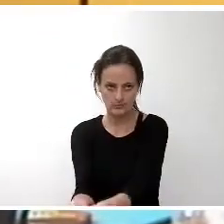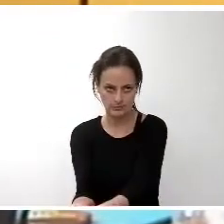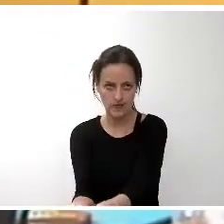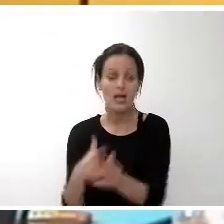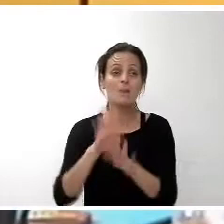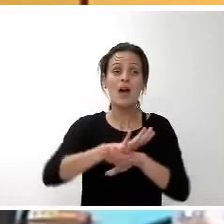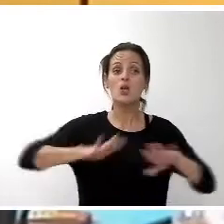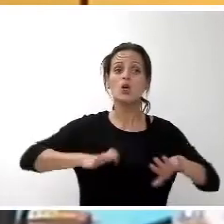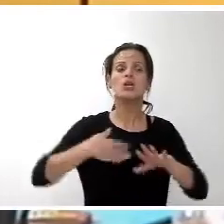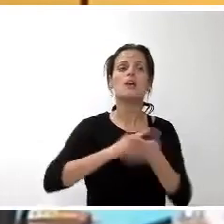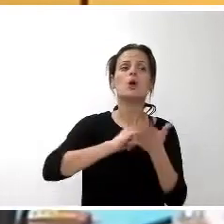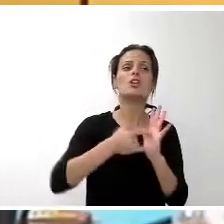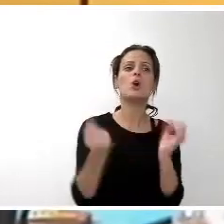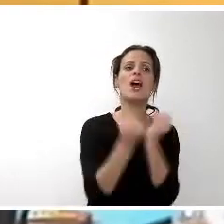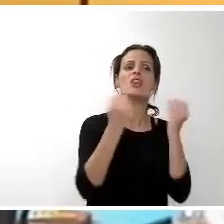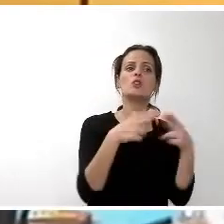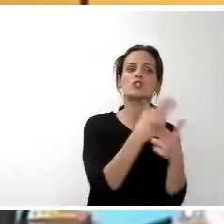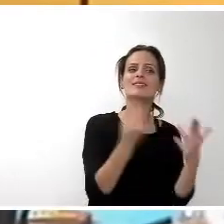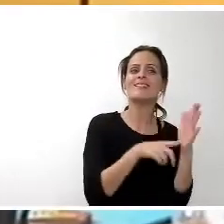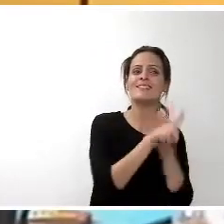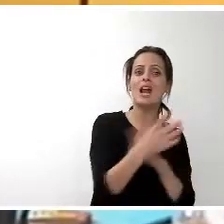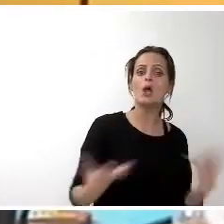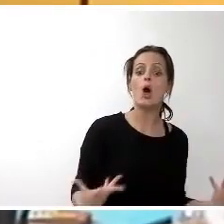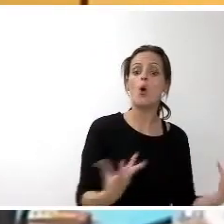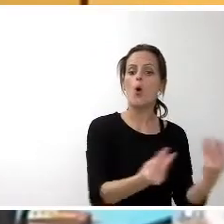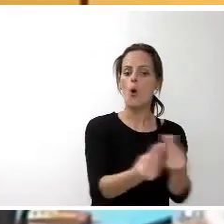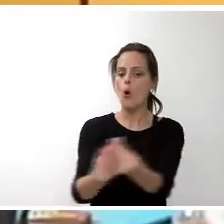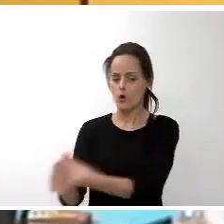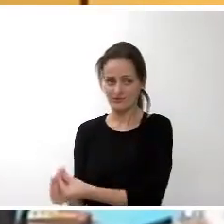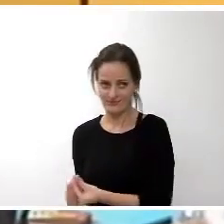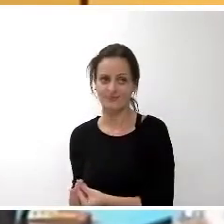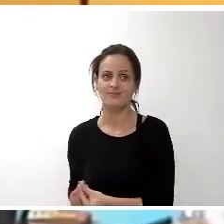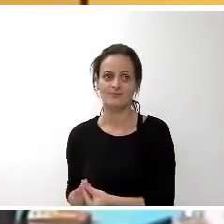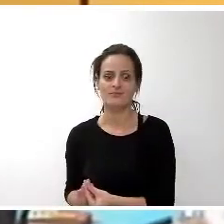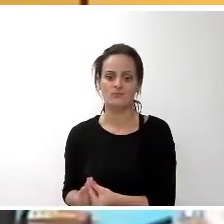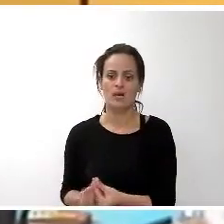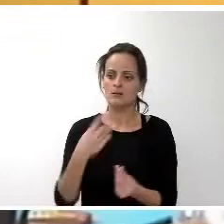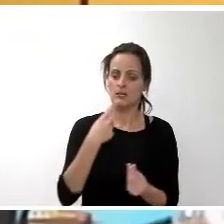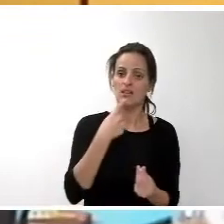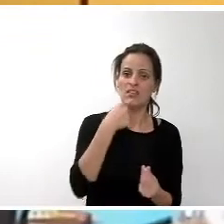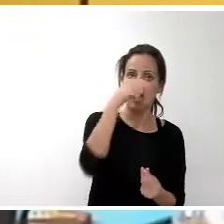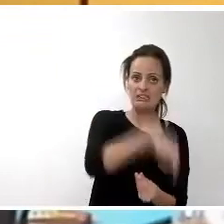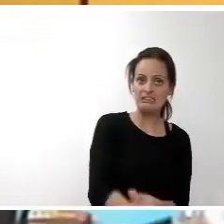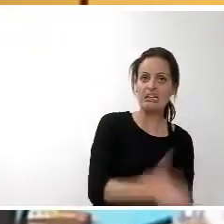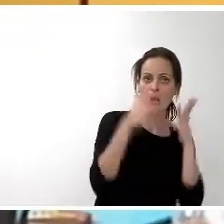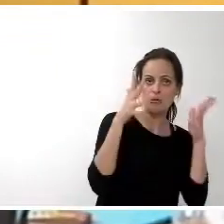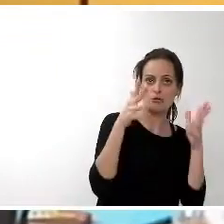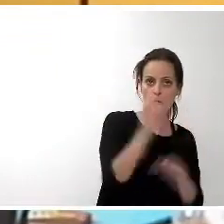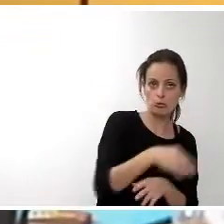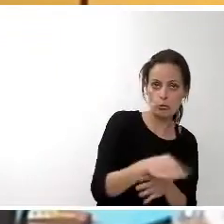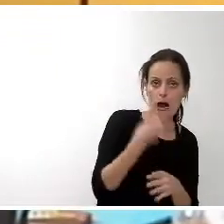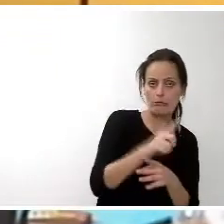Social se desarrollan, se desarrollan con ellos, se les plantean y se les expresan aquí en el Consejo Insular, en todas las